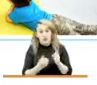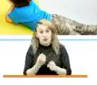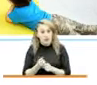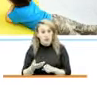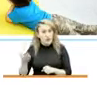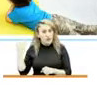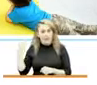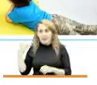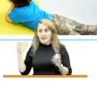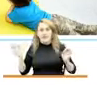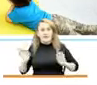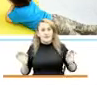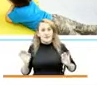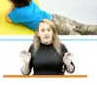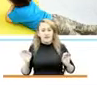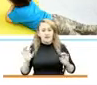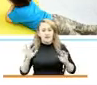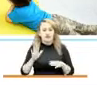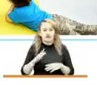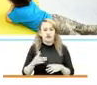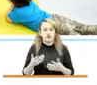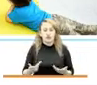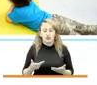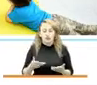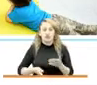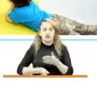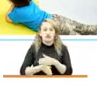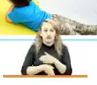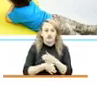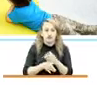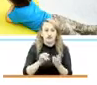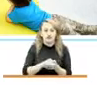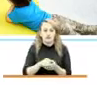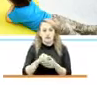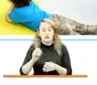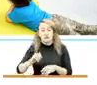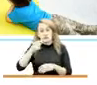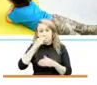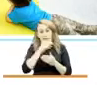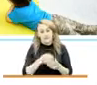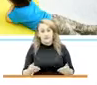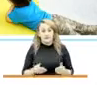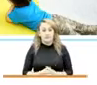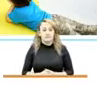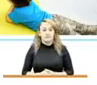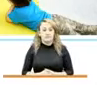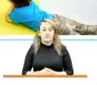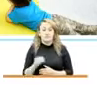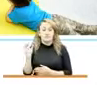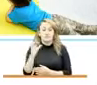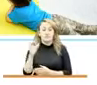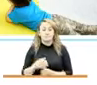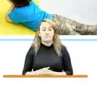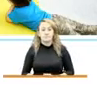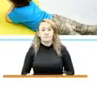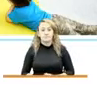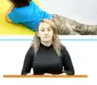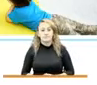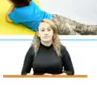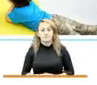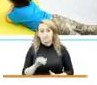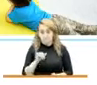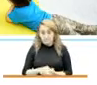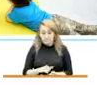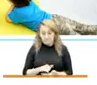estaban en el ejercicio constante y sonante de la primera infancia colombiana. Es así mismo y